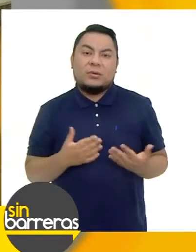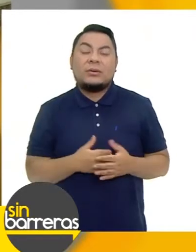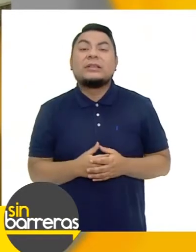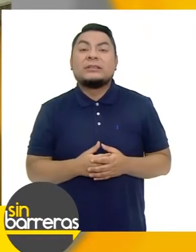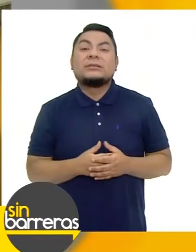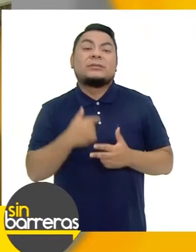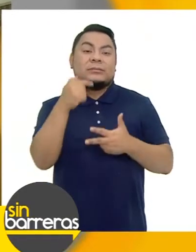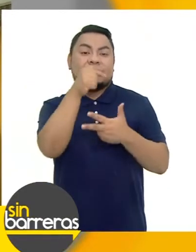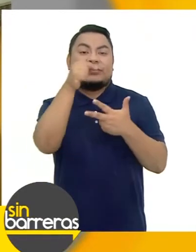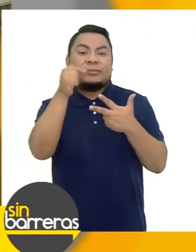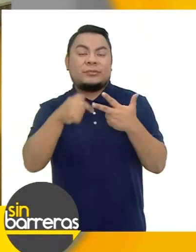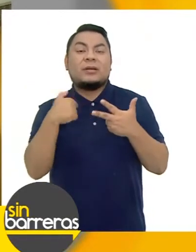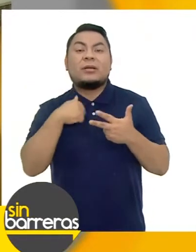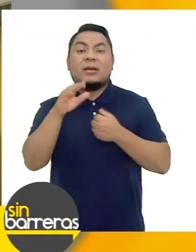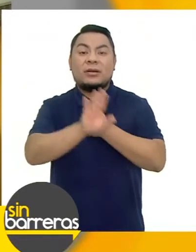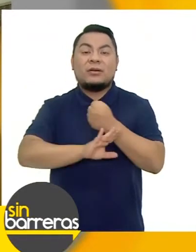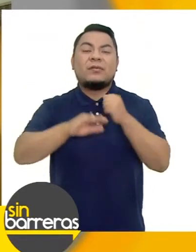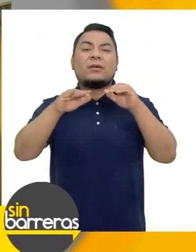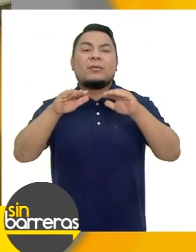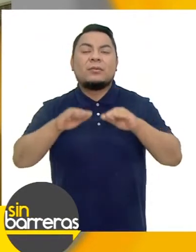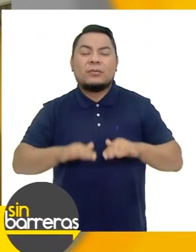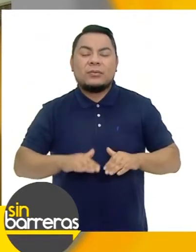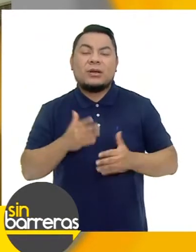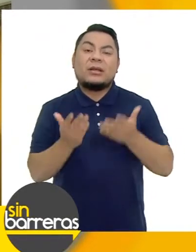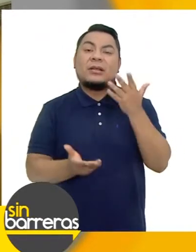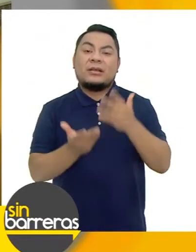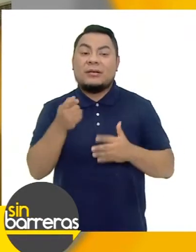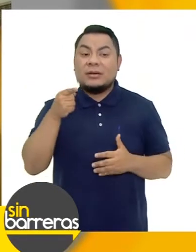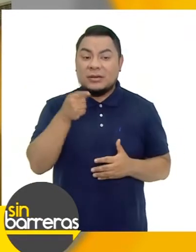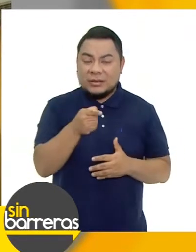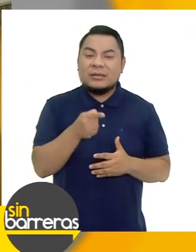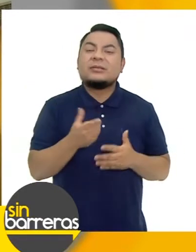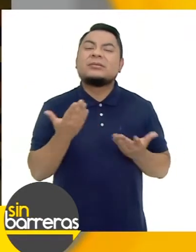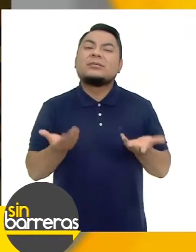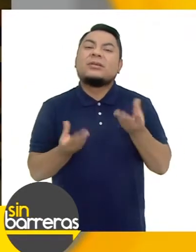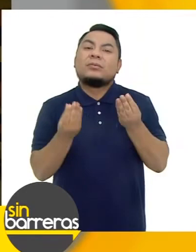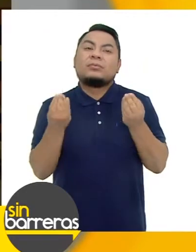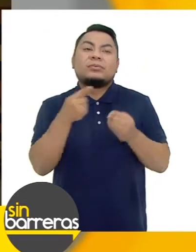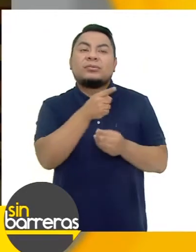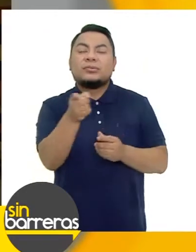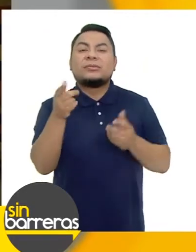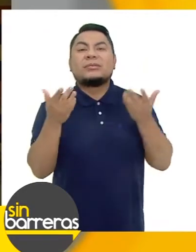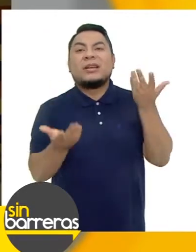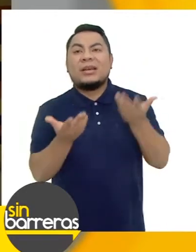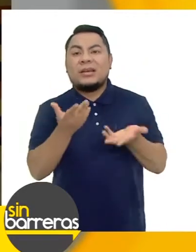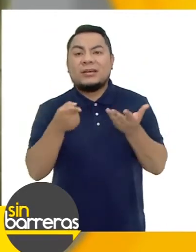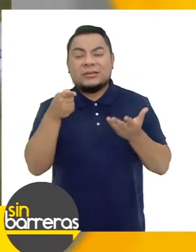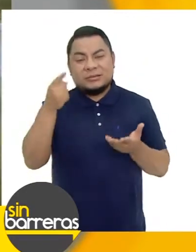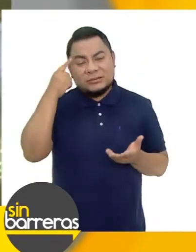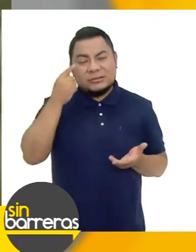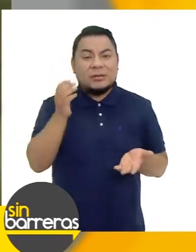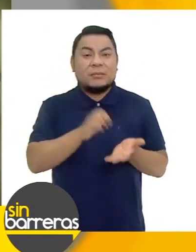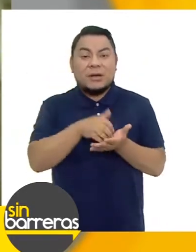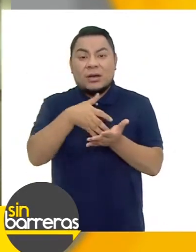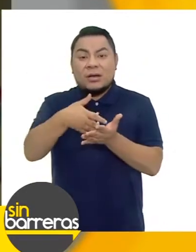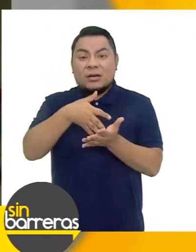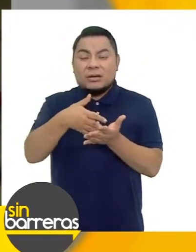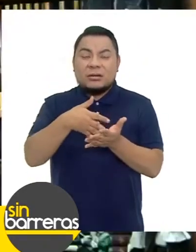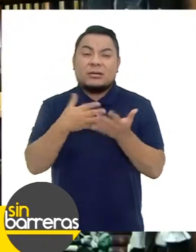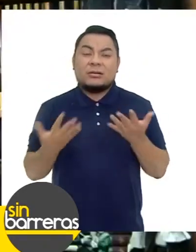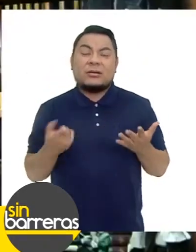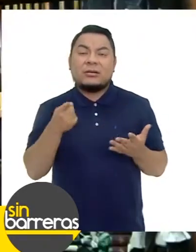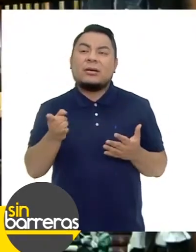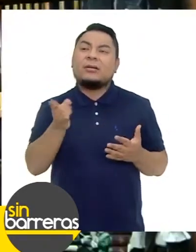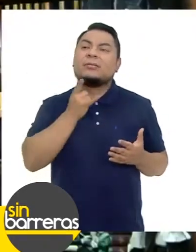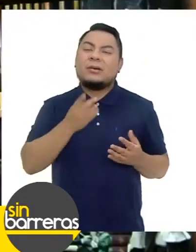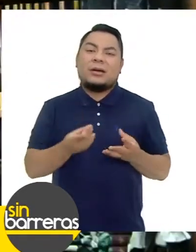biológico Sus defensas Han disminuido Y es probable Que por ello Muchos hayan Estado más vulnerables